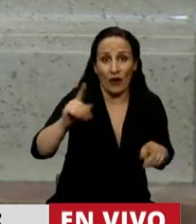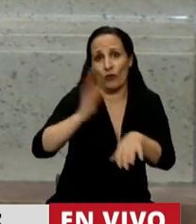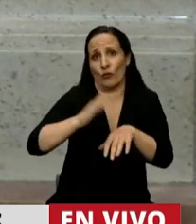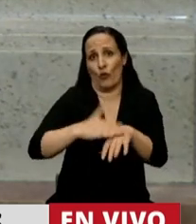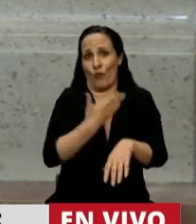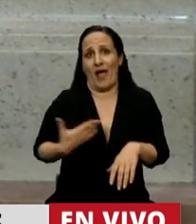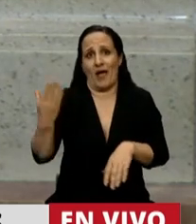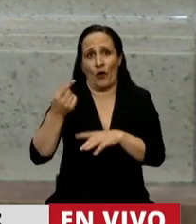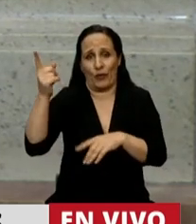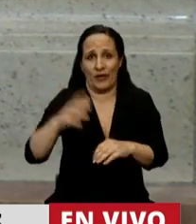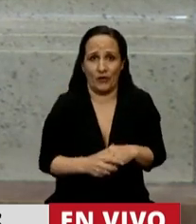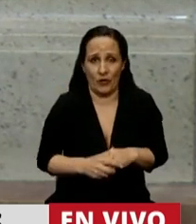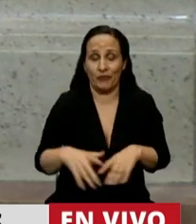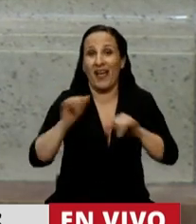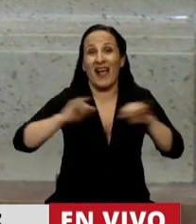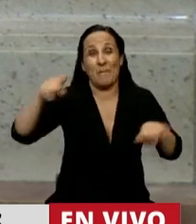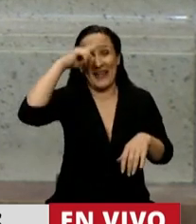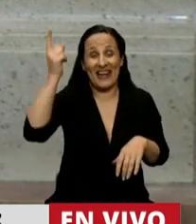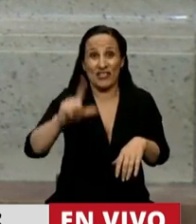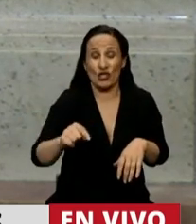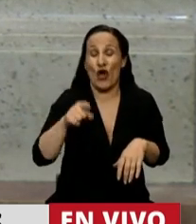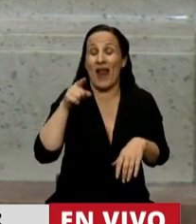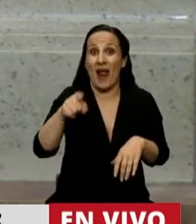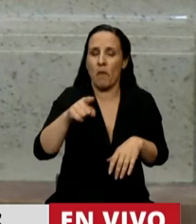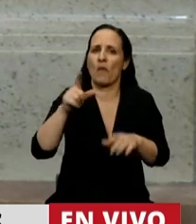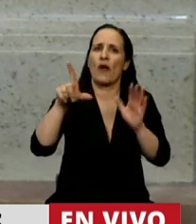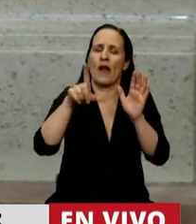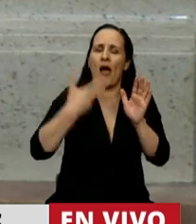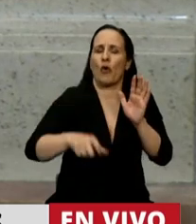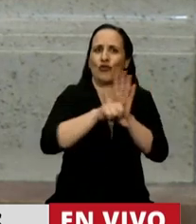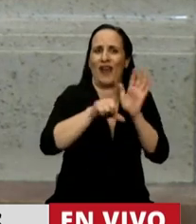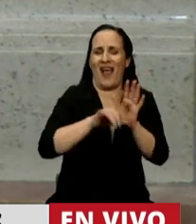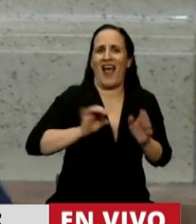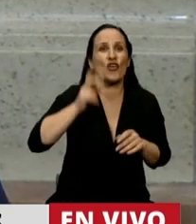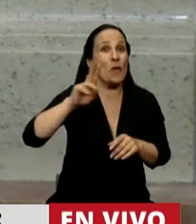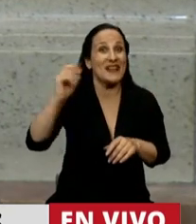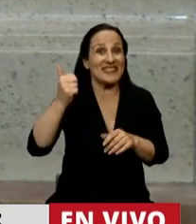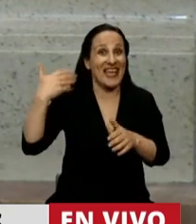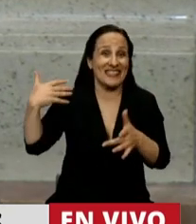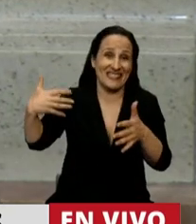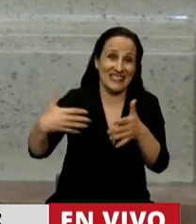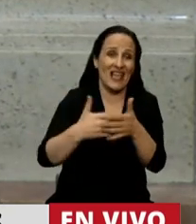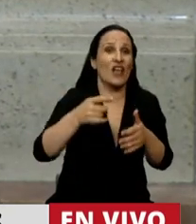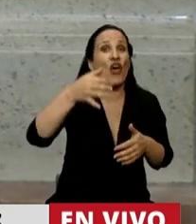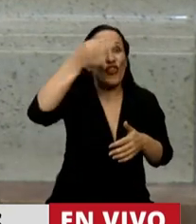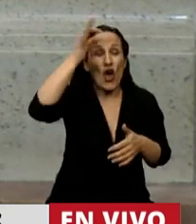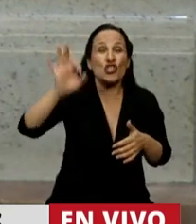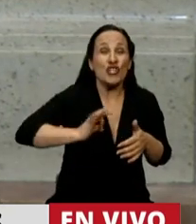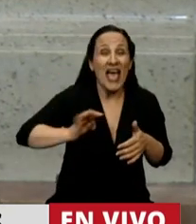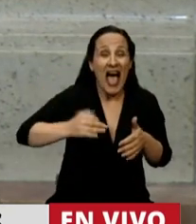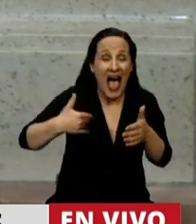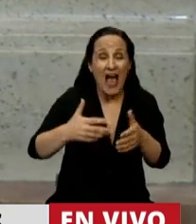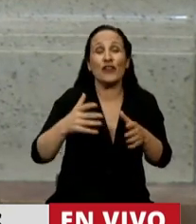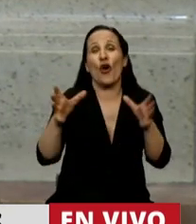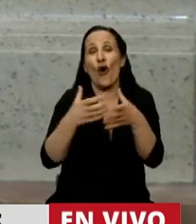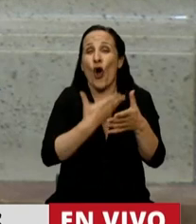La campaña nacional por el aborto legal presentó el primer proyecto en el año 2006, pero en 12 años de gobierno peronista, kirchnerista